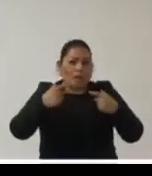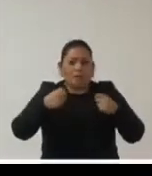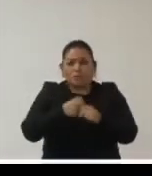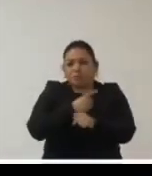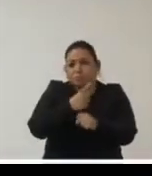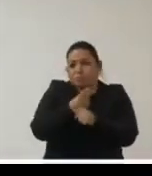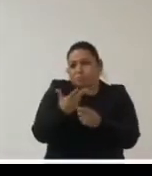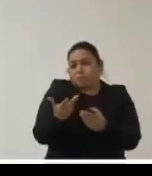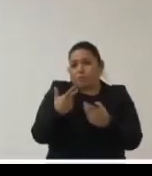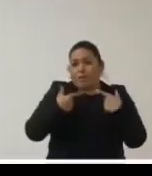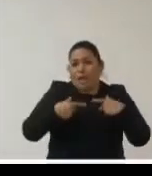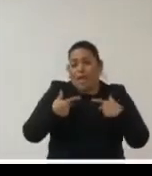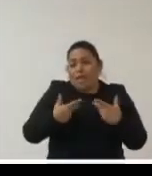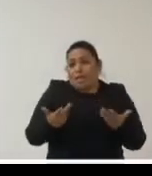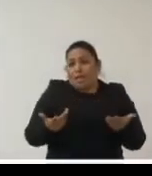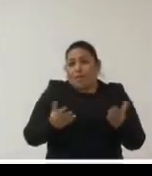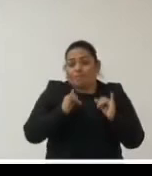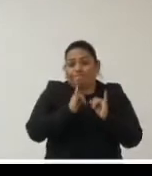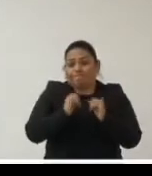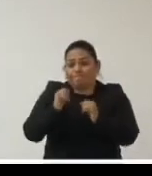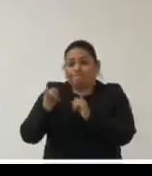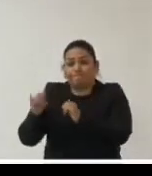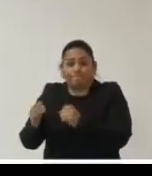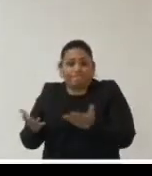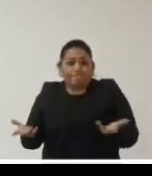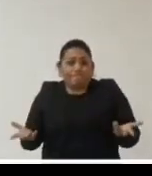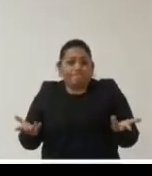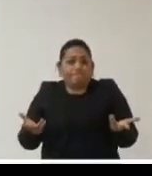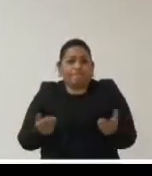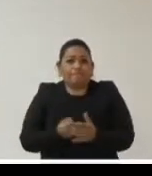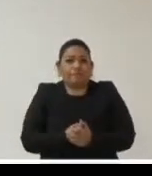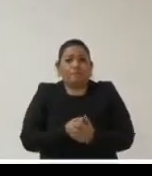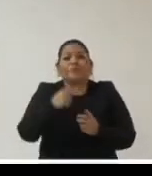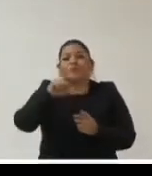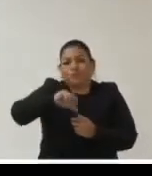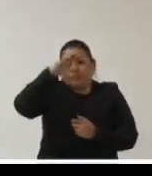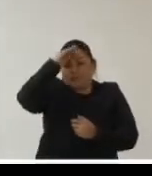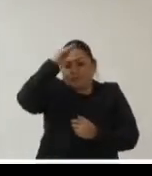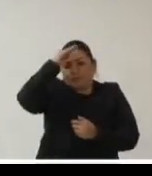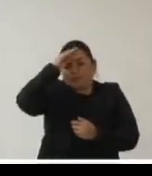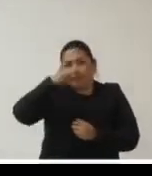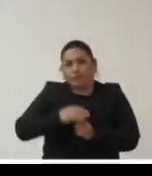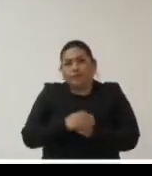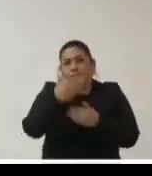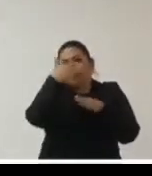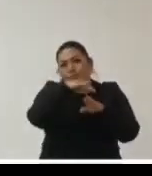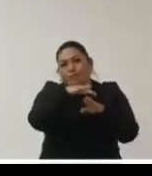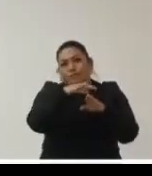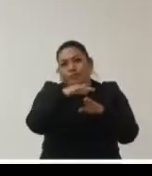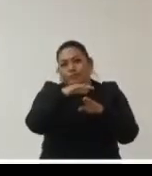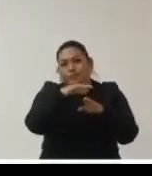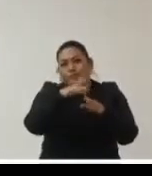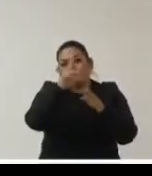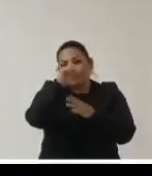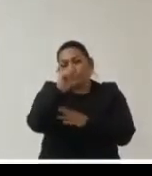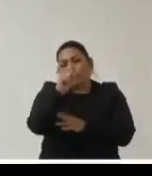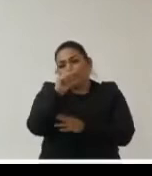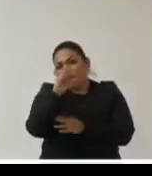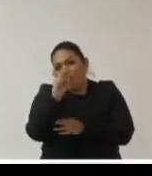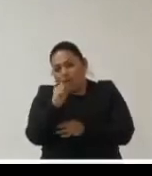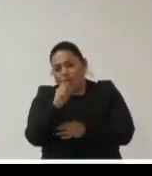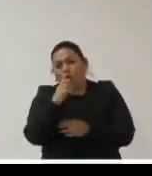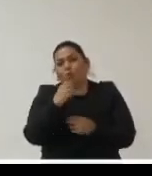en lo particular entonces ahora que estamos reflexionando sobre el tema de datos personales y